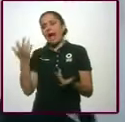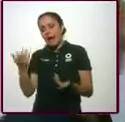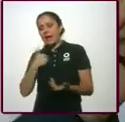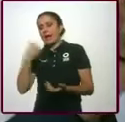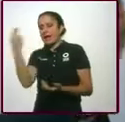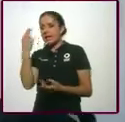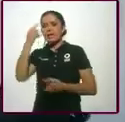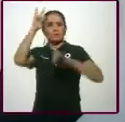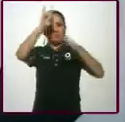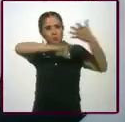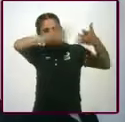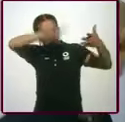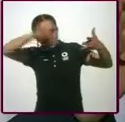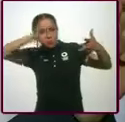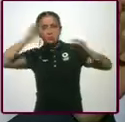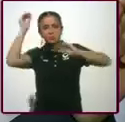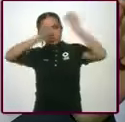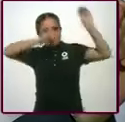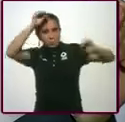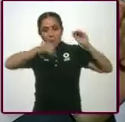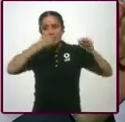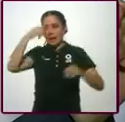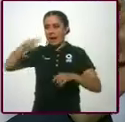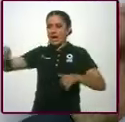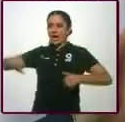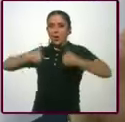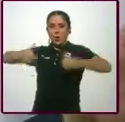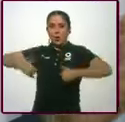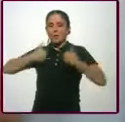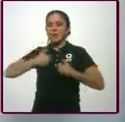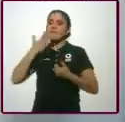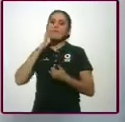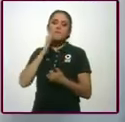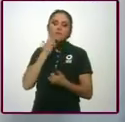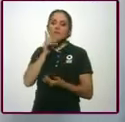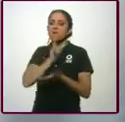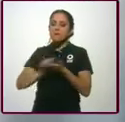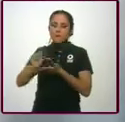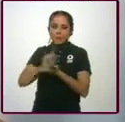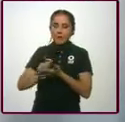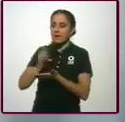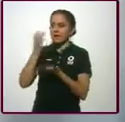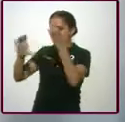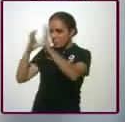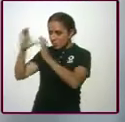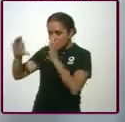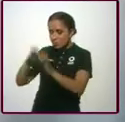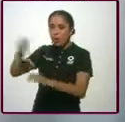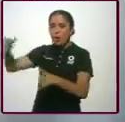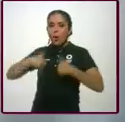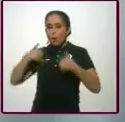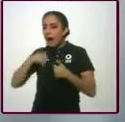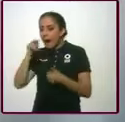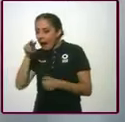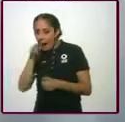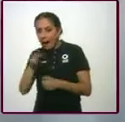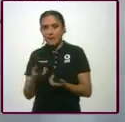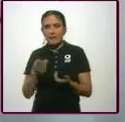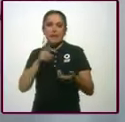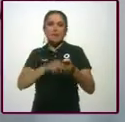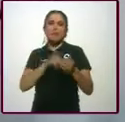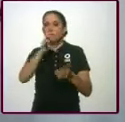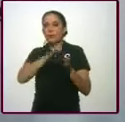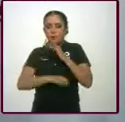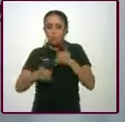dirigidas y a los medios que ellos ven. Los medios que ellos ven son el teléfono, el